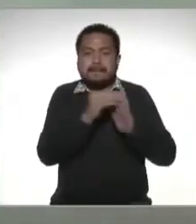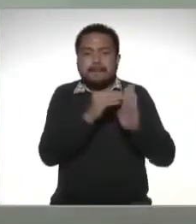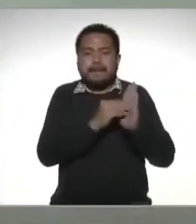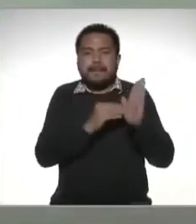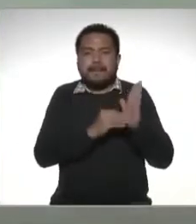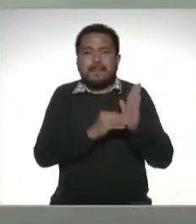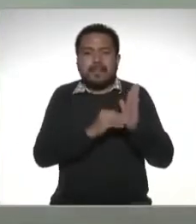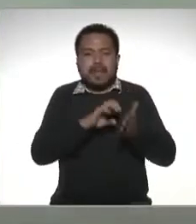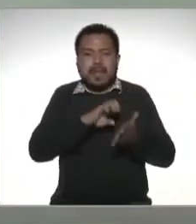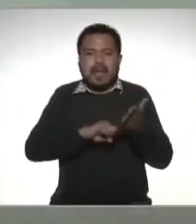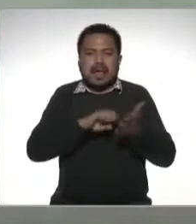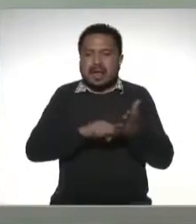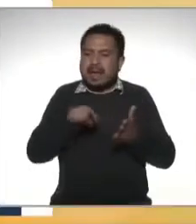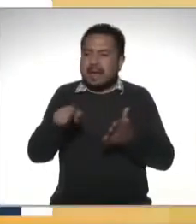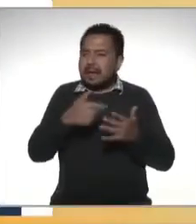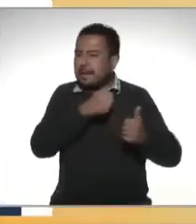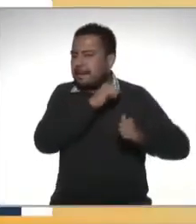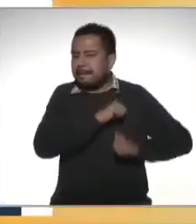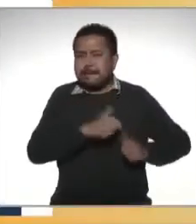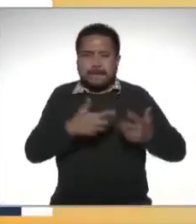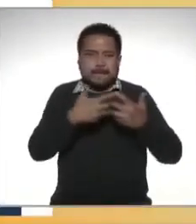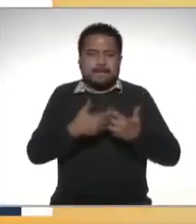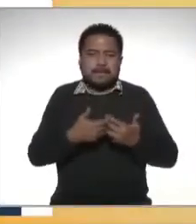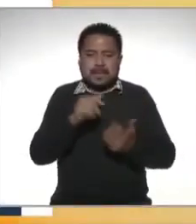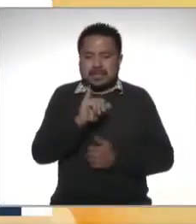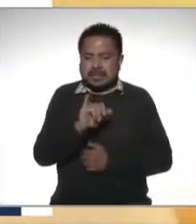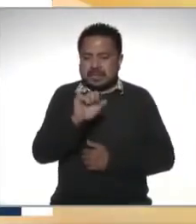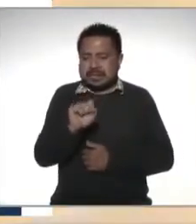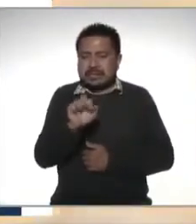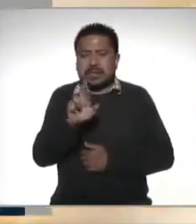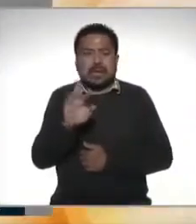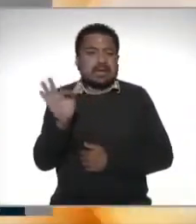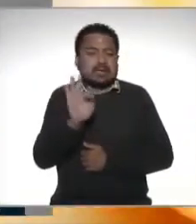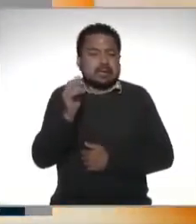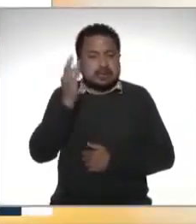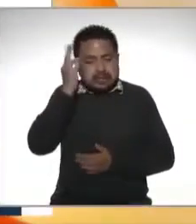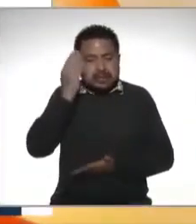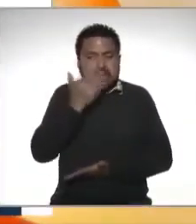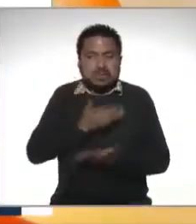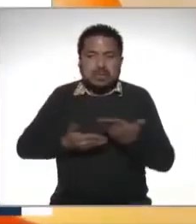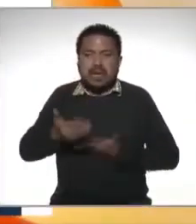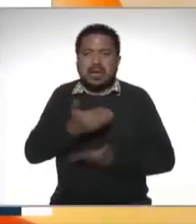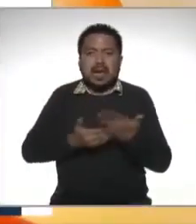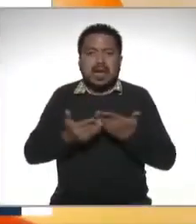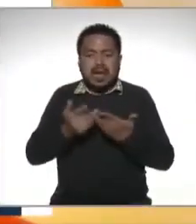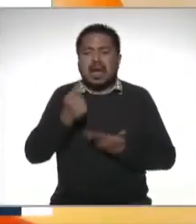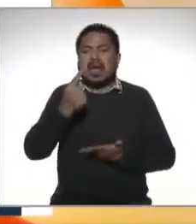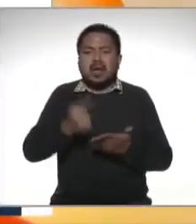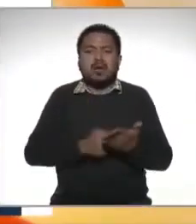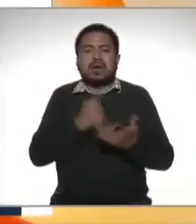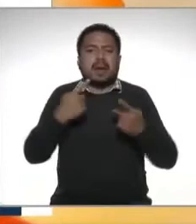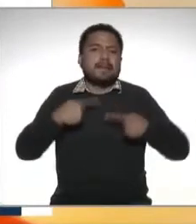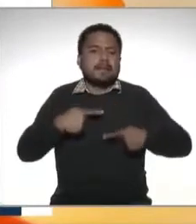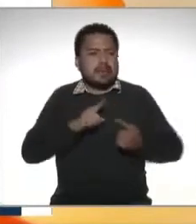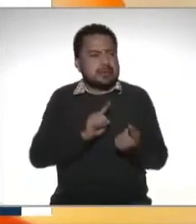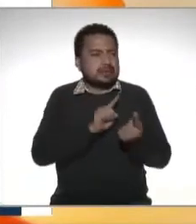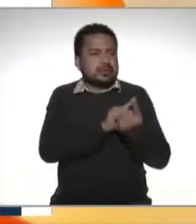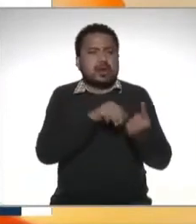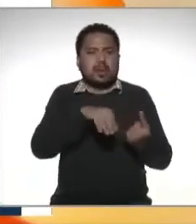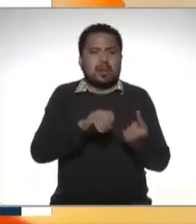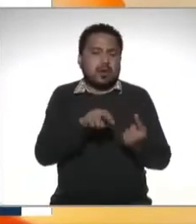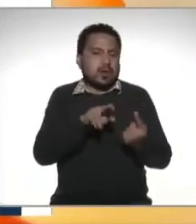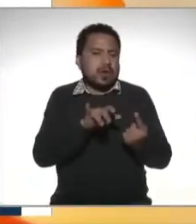parte donde me retuvo la empresa el impuesto sobre la renta si presté servicios a alguna persona moral